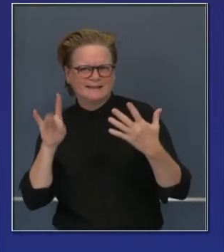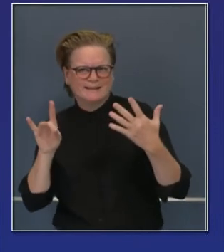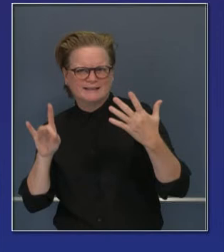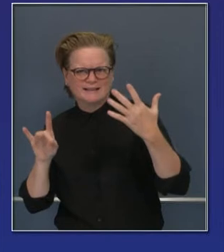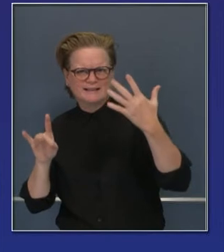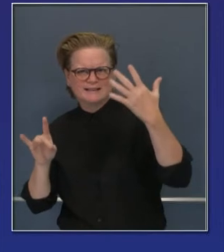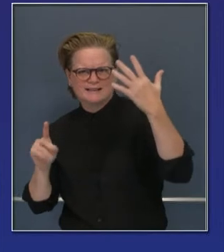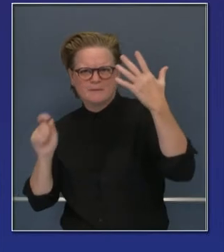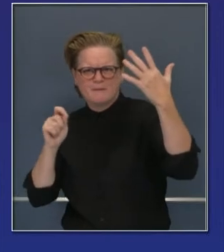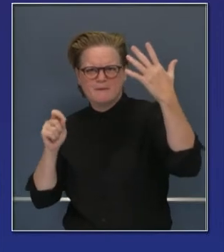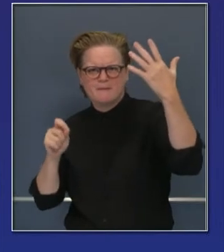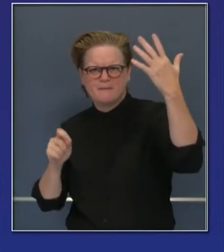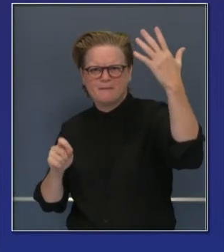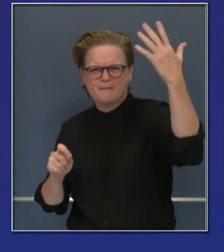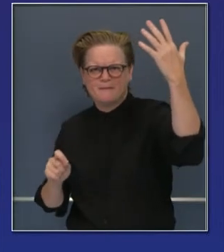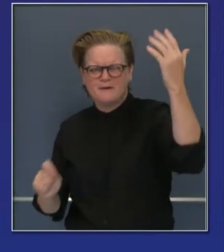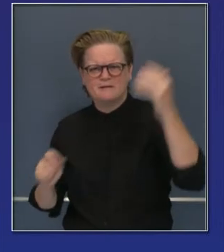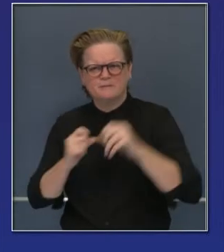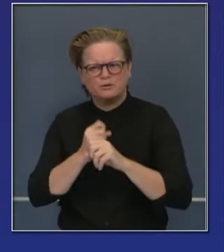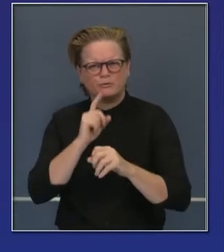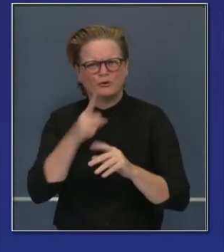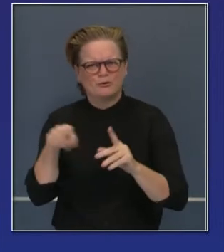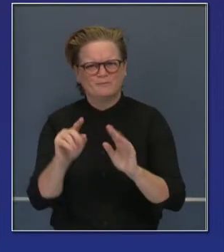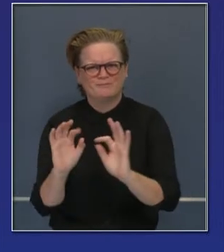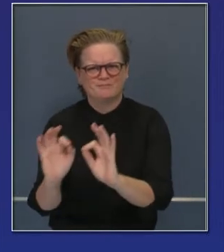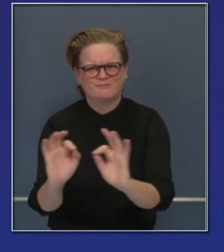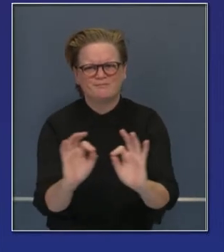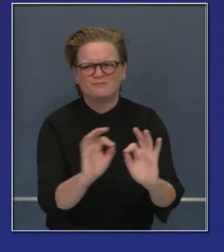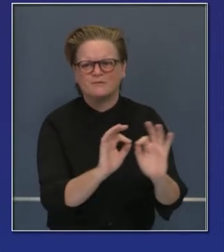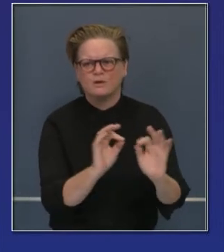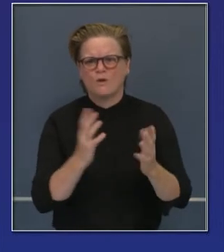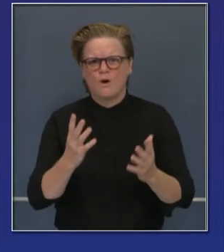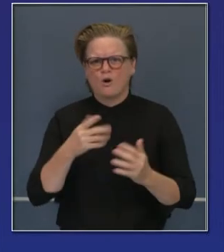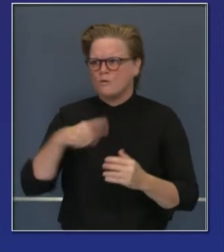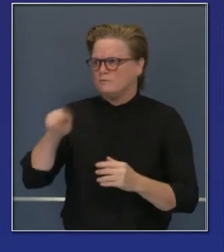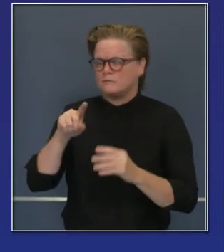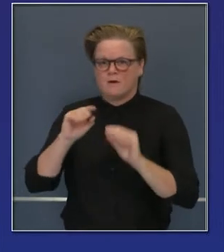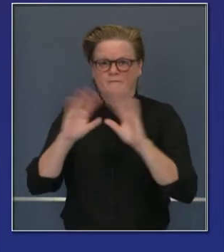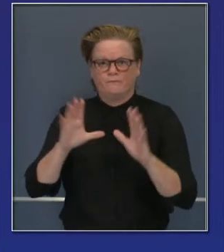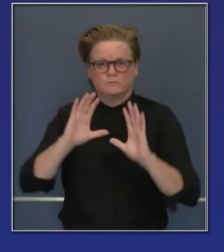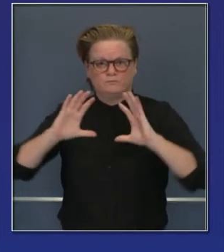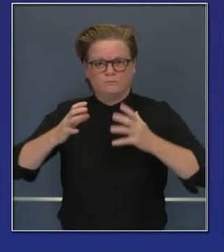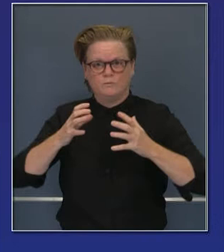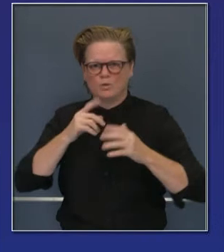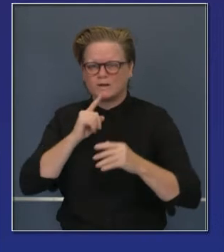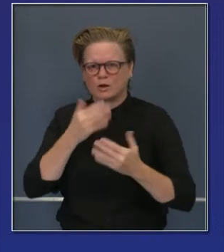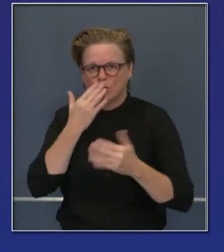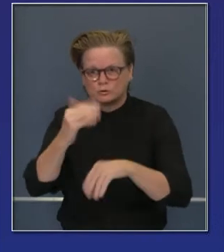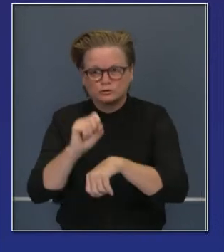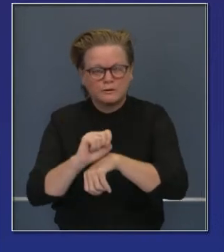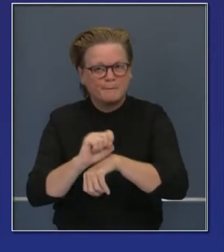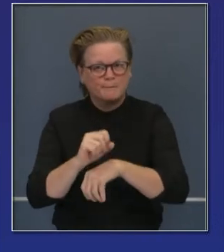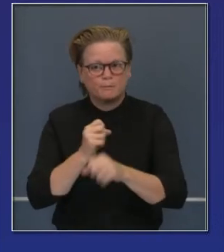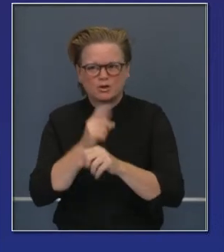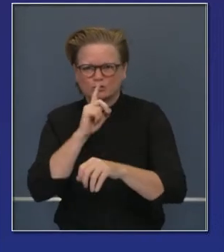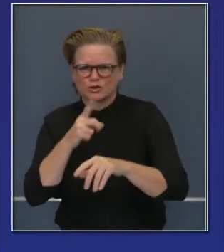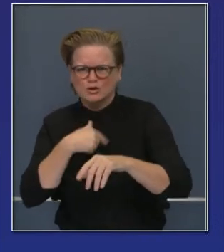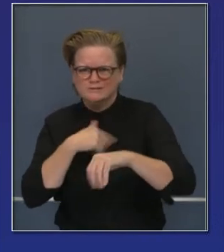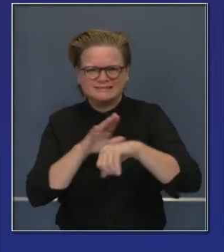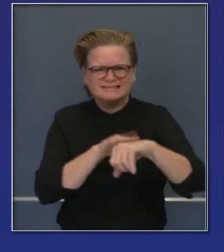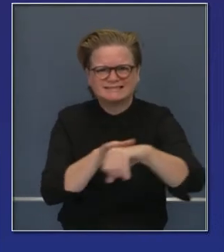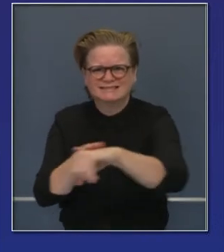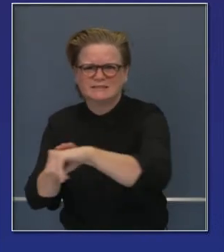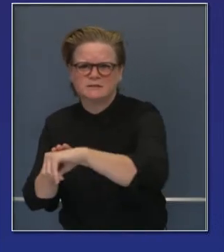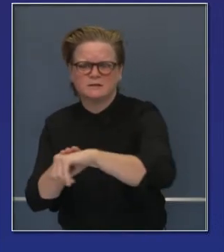apoyo del estado de California están contactando. Y está comenzando a hacer el rastreo necesario